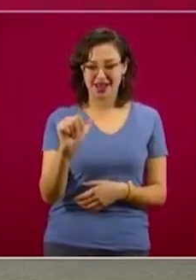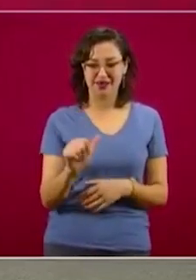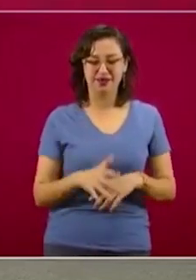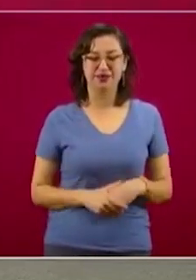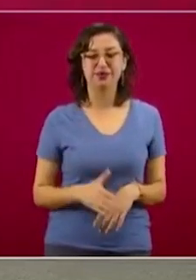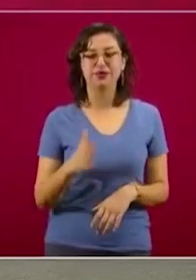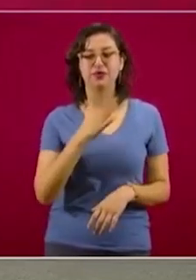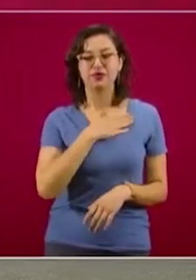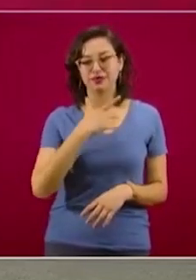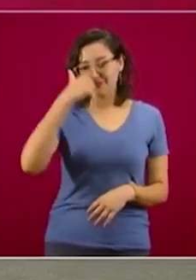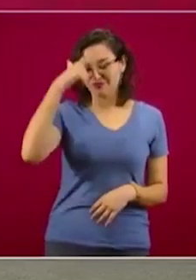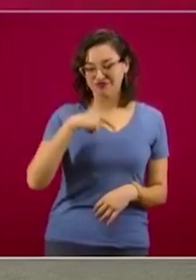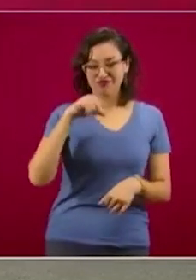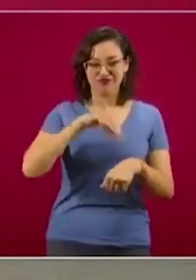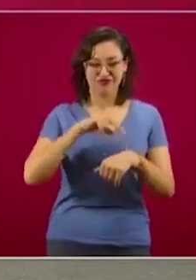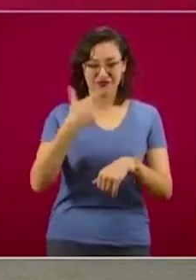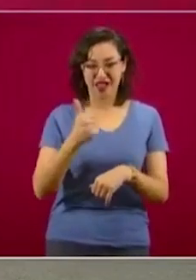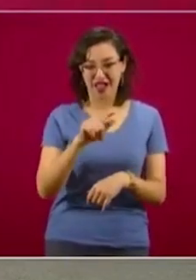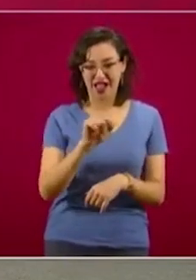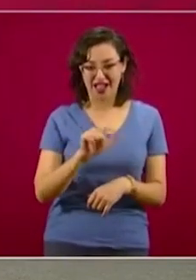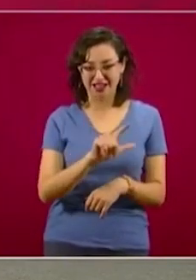Buenas noches, doctor Gatún.